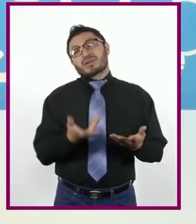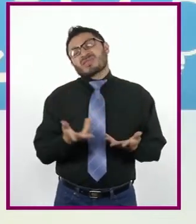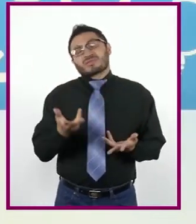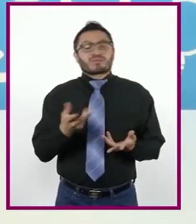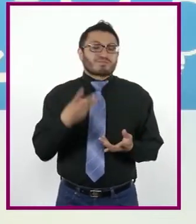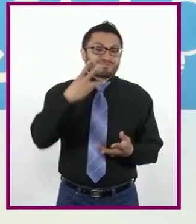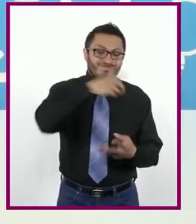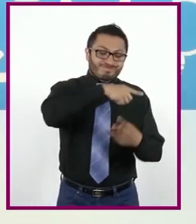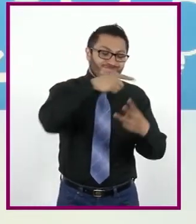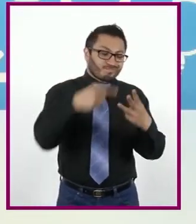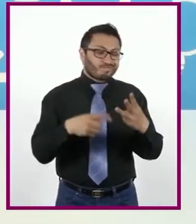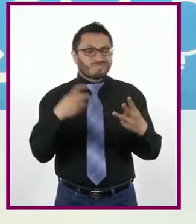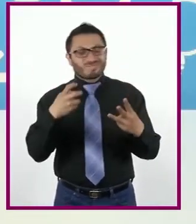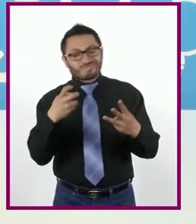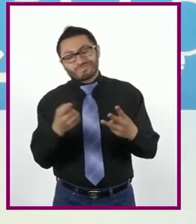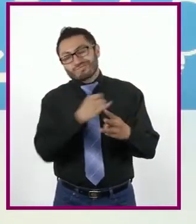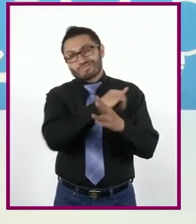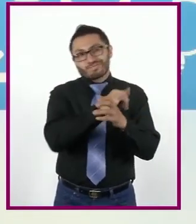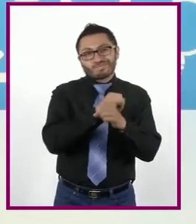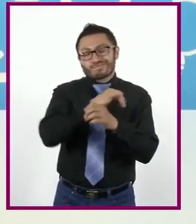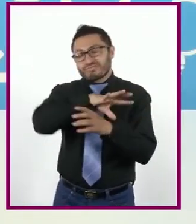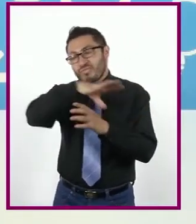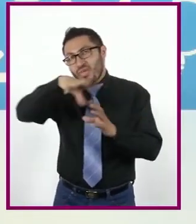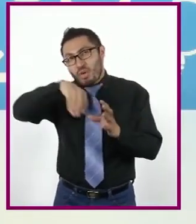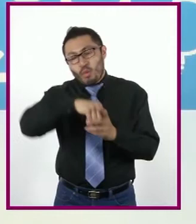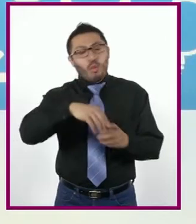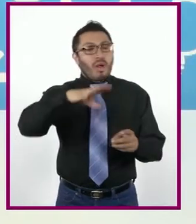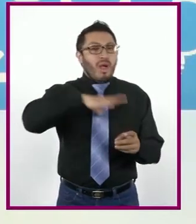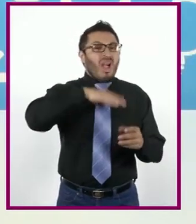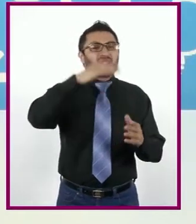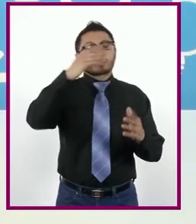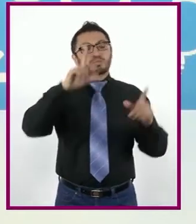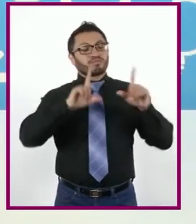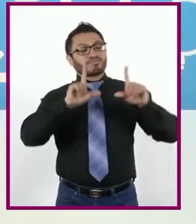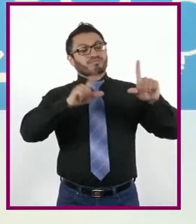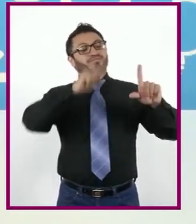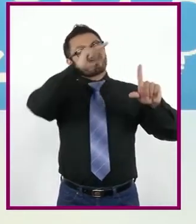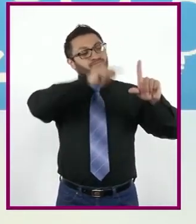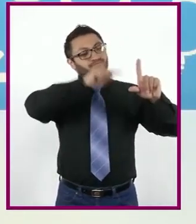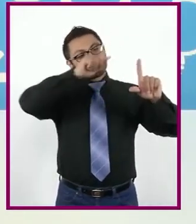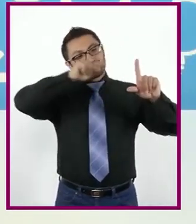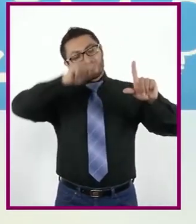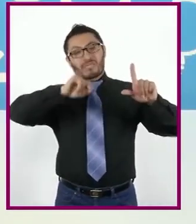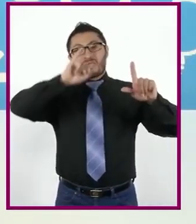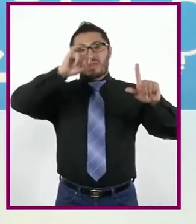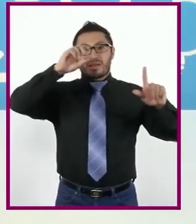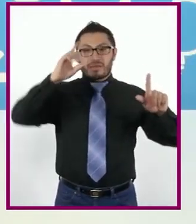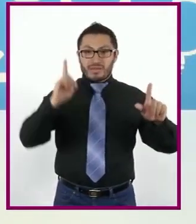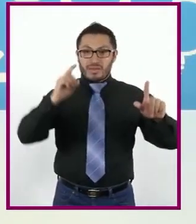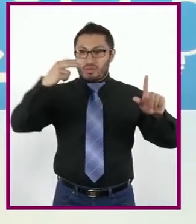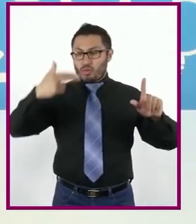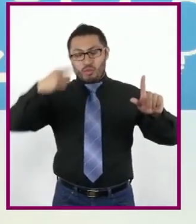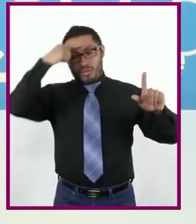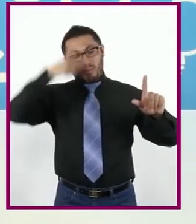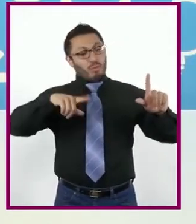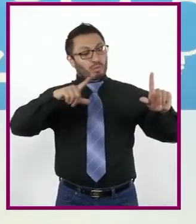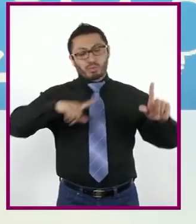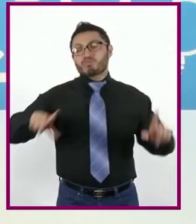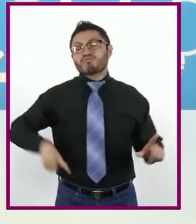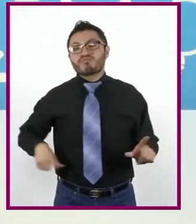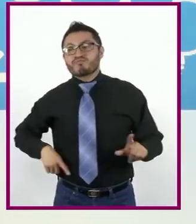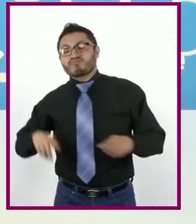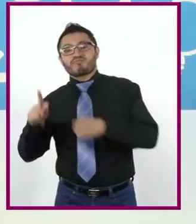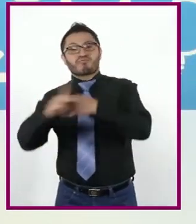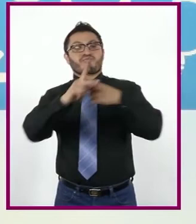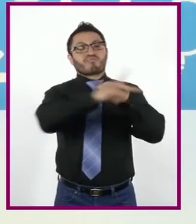tres aspectos, se obtiene una puntuación de Índice de Desarrollo Humano para que los gobiernos de los